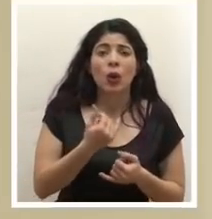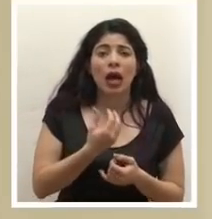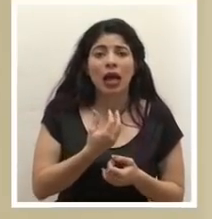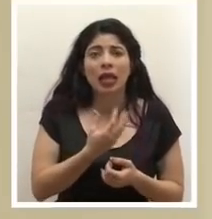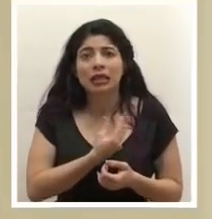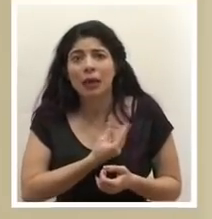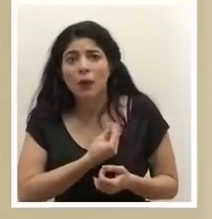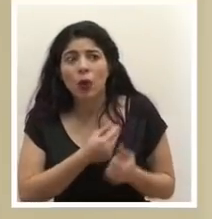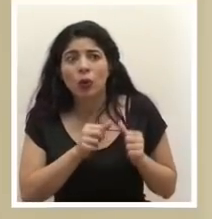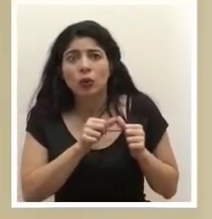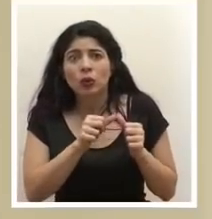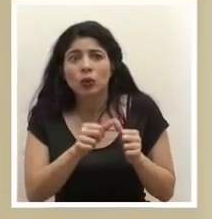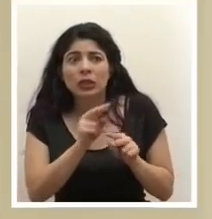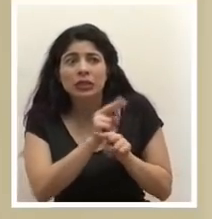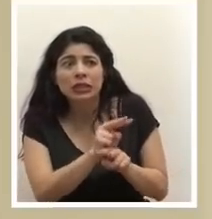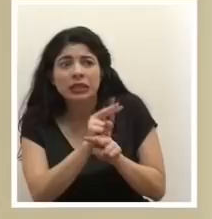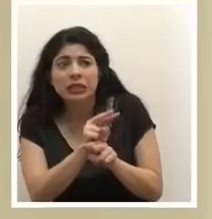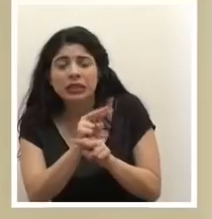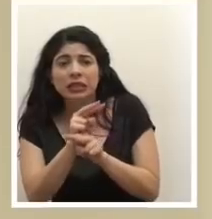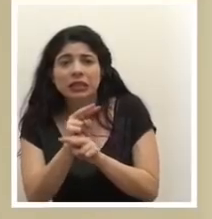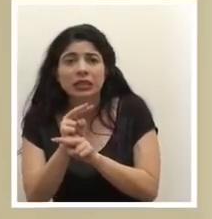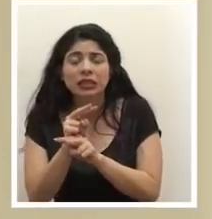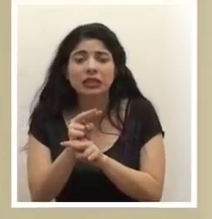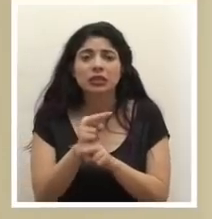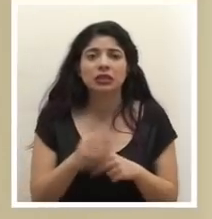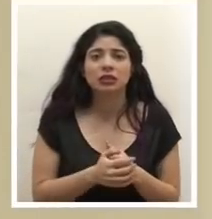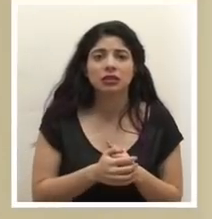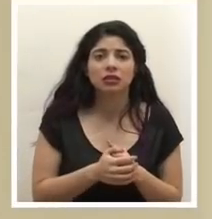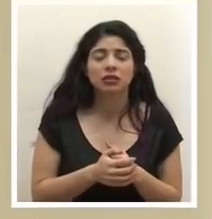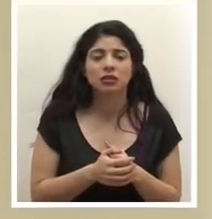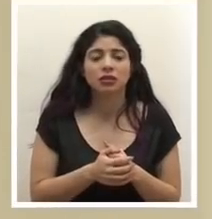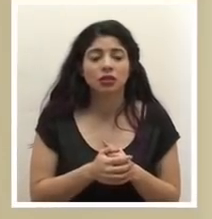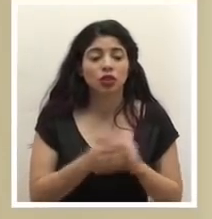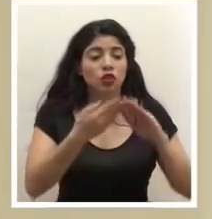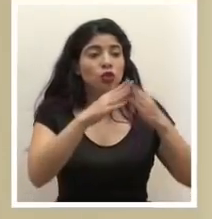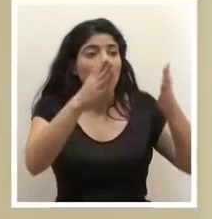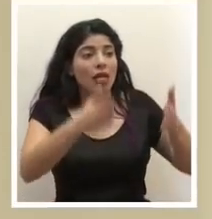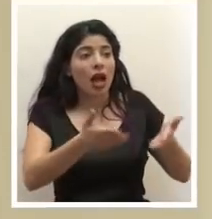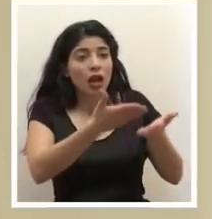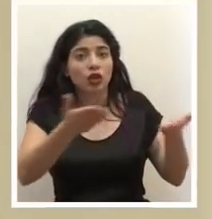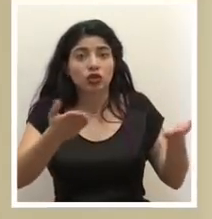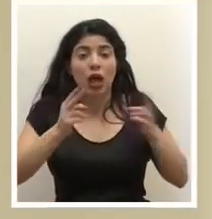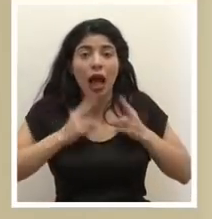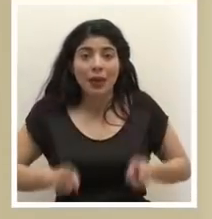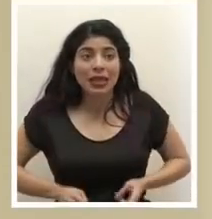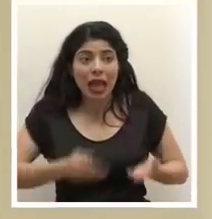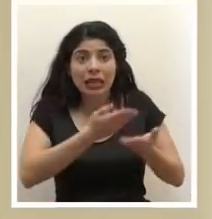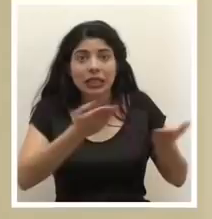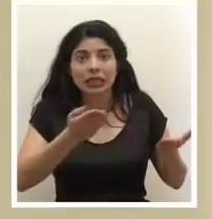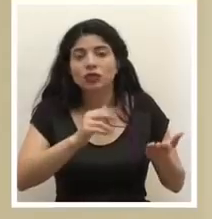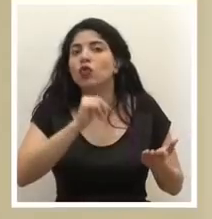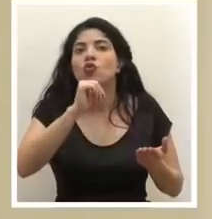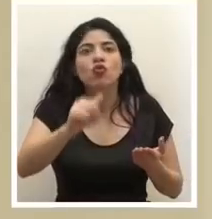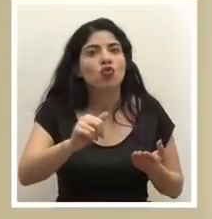de toda esta pandemia al vilo de que nuestros ciudadanos, de que nuestros habitantes no vayan